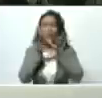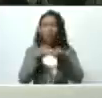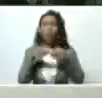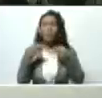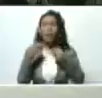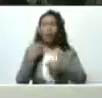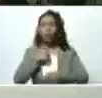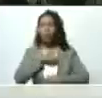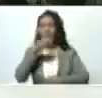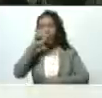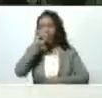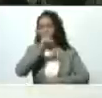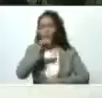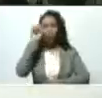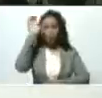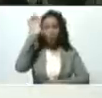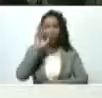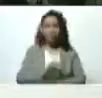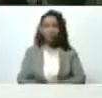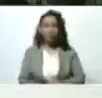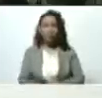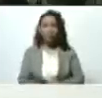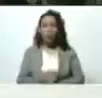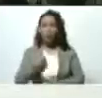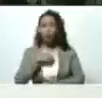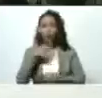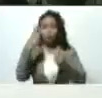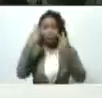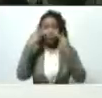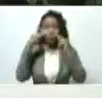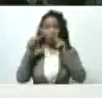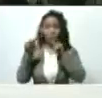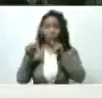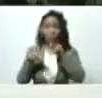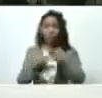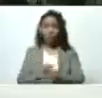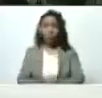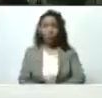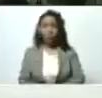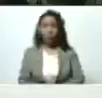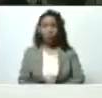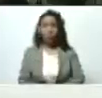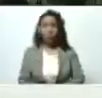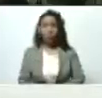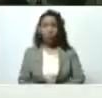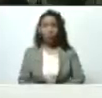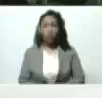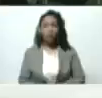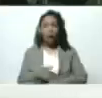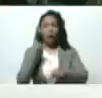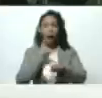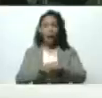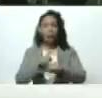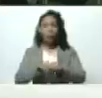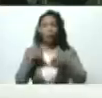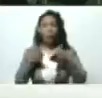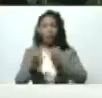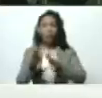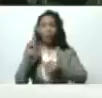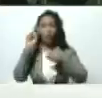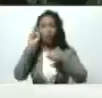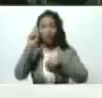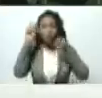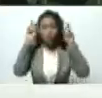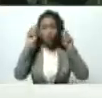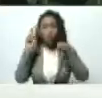nuestra patria amada estamos viendo el tiempo de nacimiento de una nueva